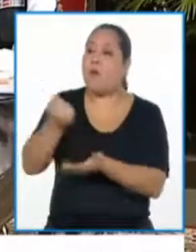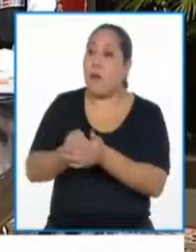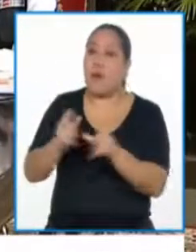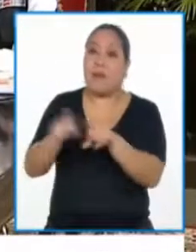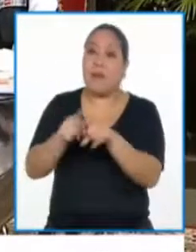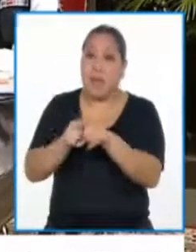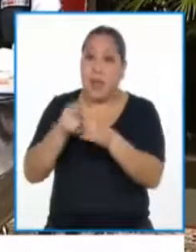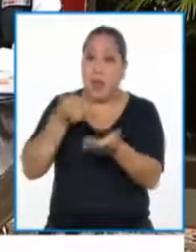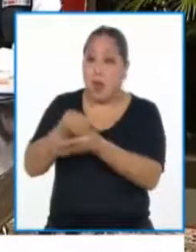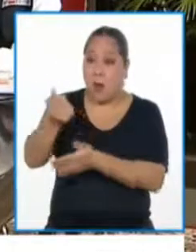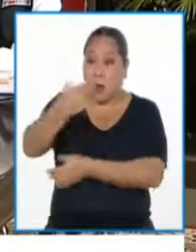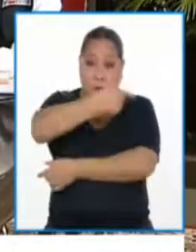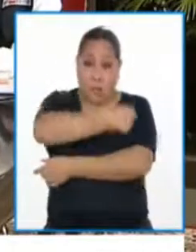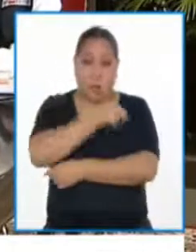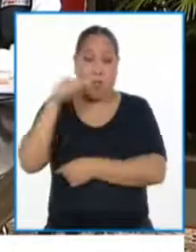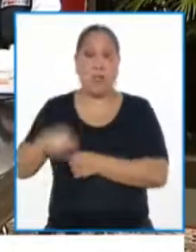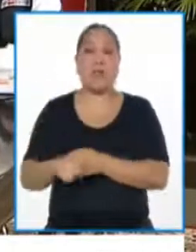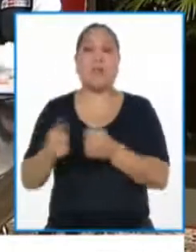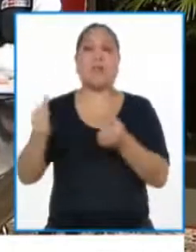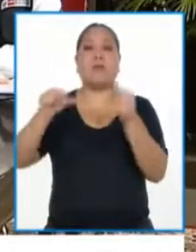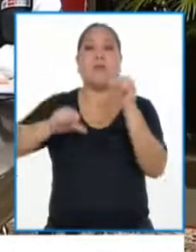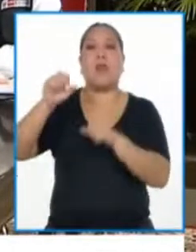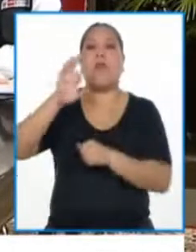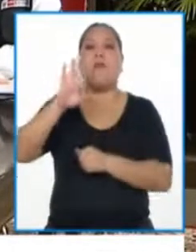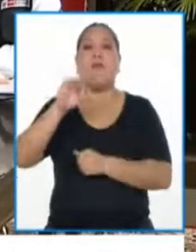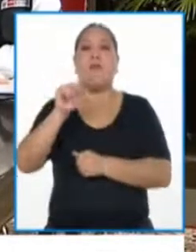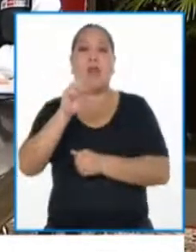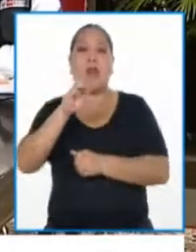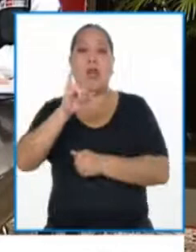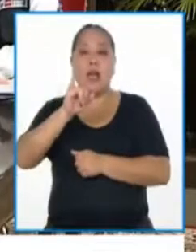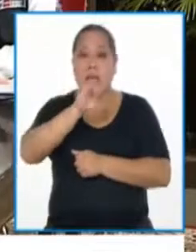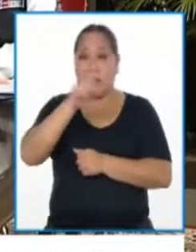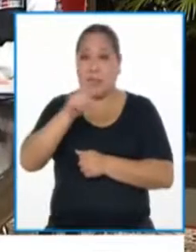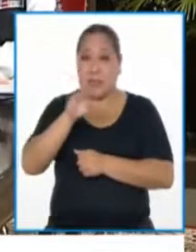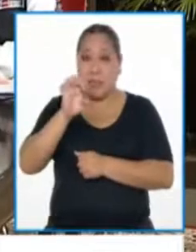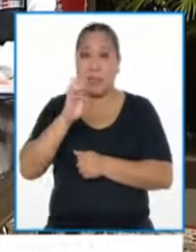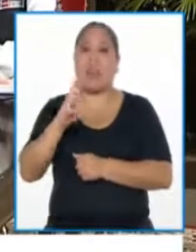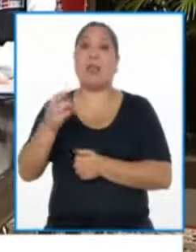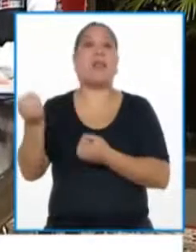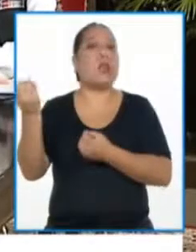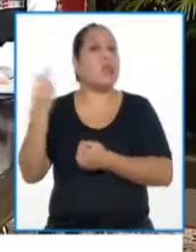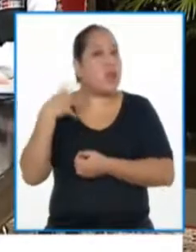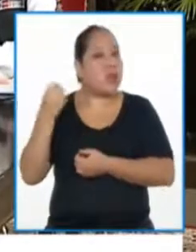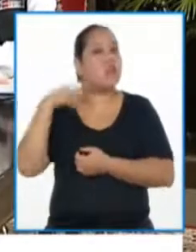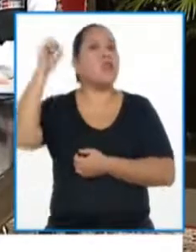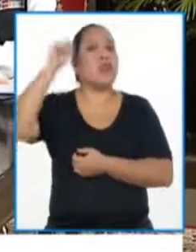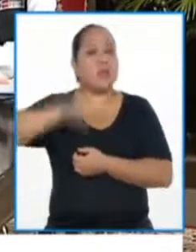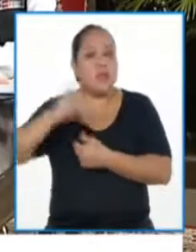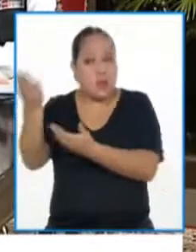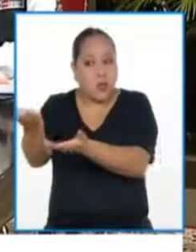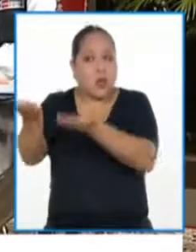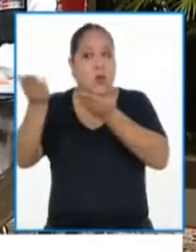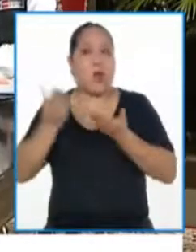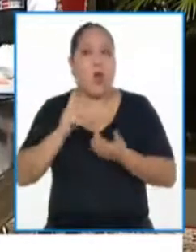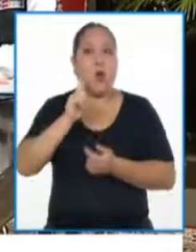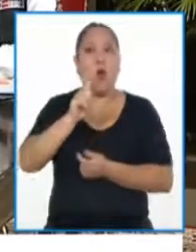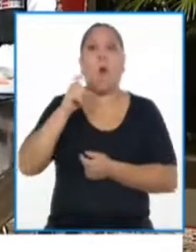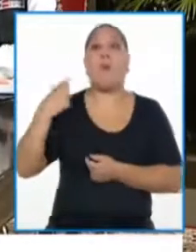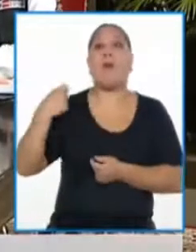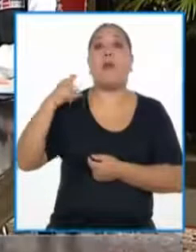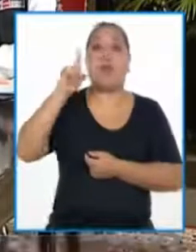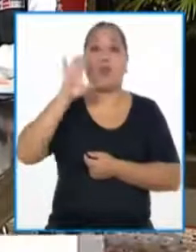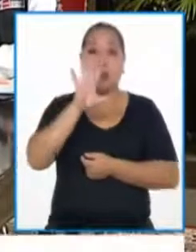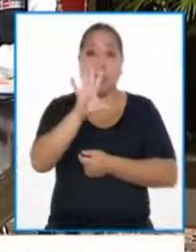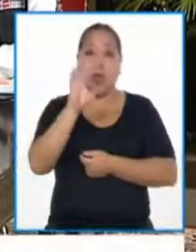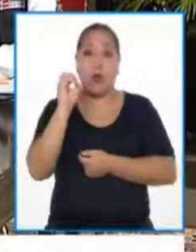vacunas. Y es que el laboratorio Pfizer nos ha confirmado que nos hará la entrega de un millón